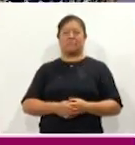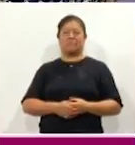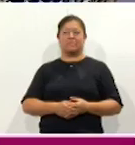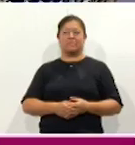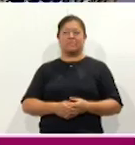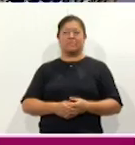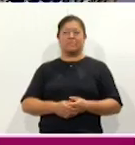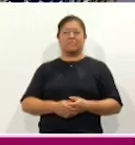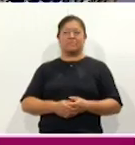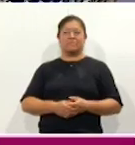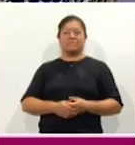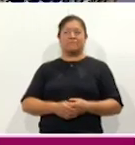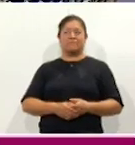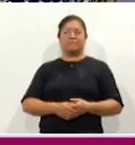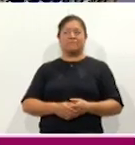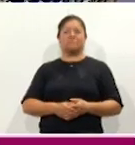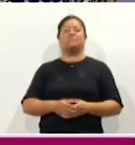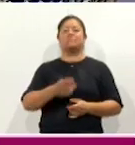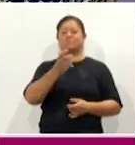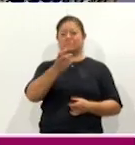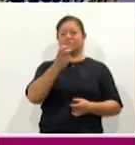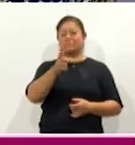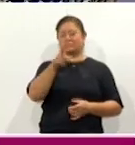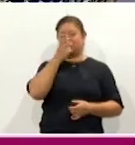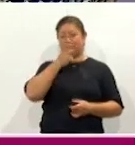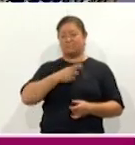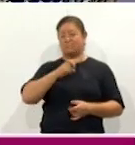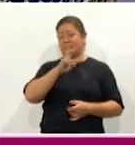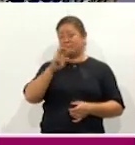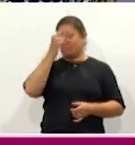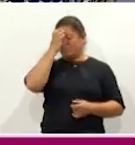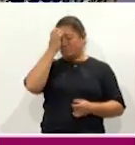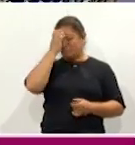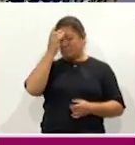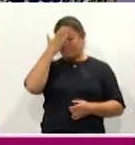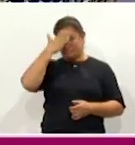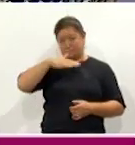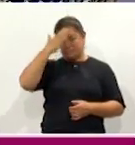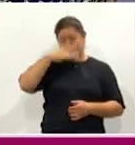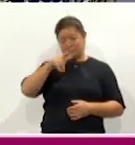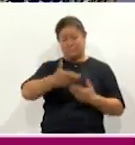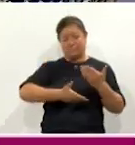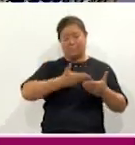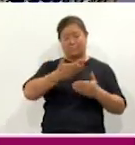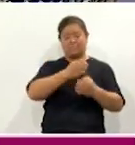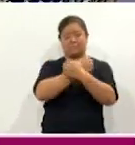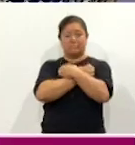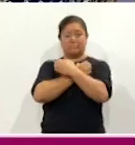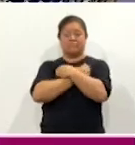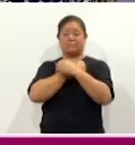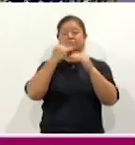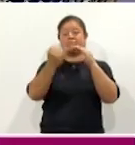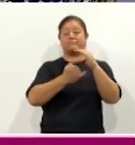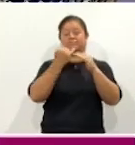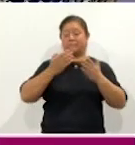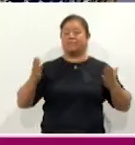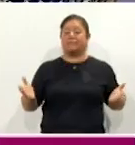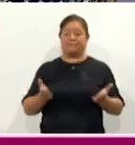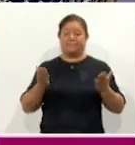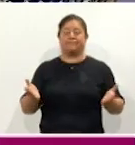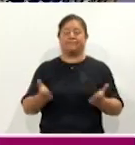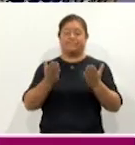comento ya que tocas ese punto, que efectivamente lo que es el reconocimiento de saberes que es un servicio educativo que el ITEA está impulsando,